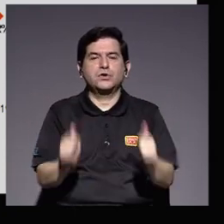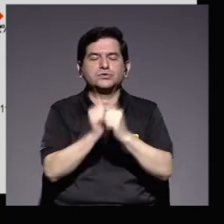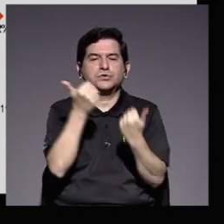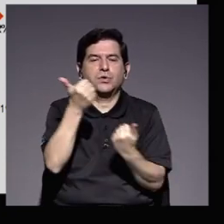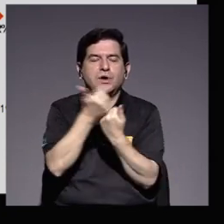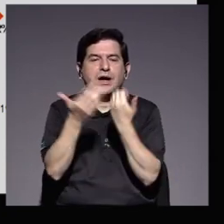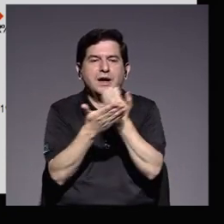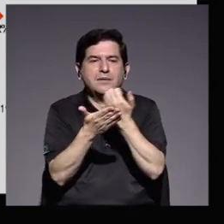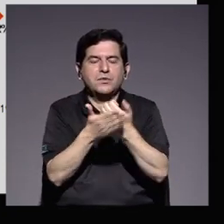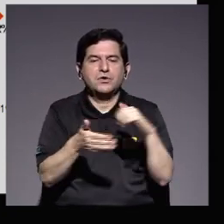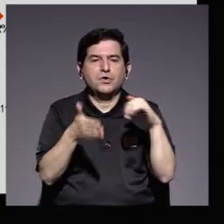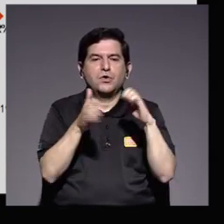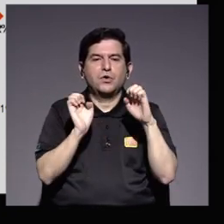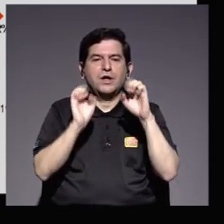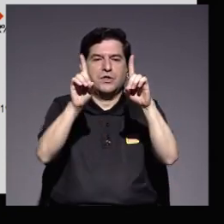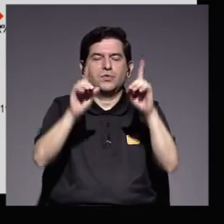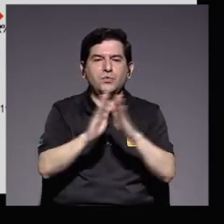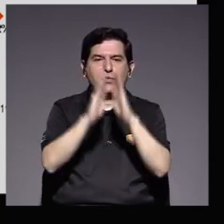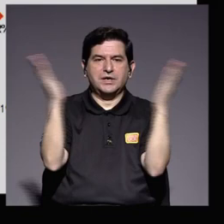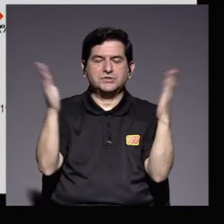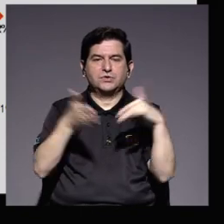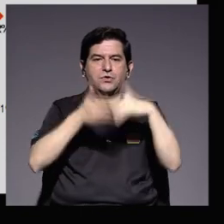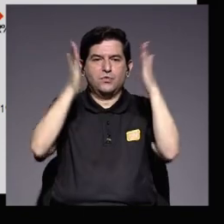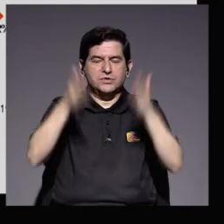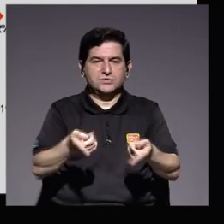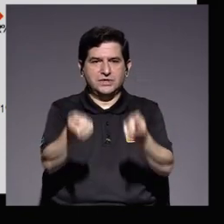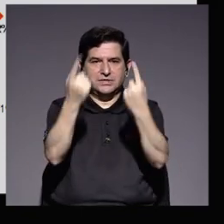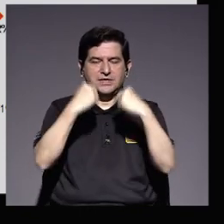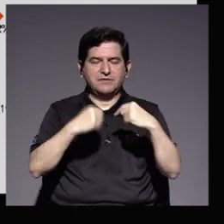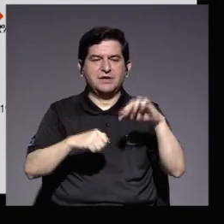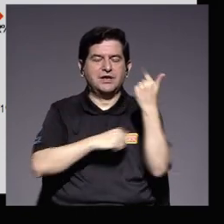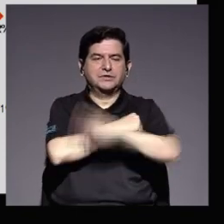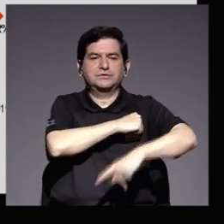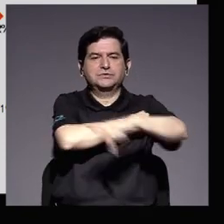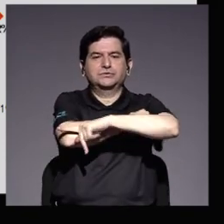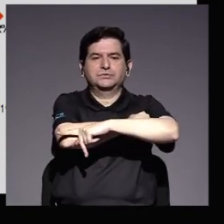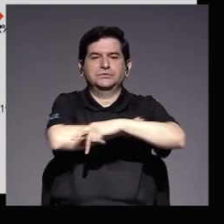de educación abierta y colegios o estudiantes provenientes del exterior